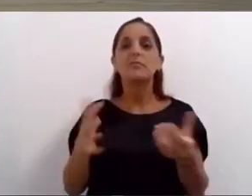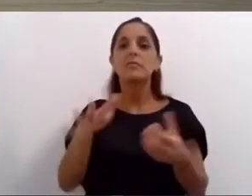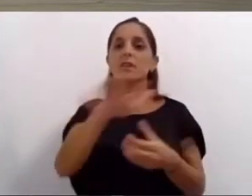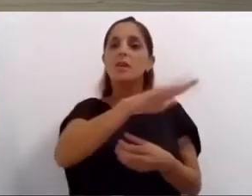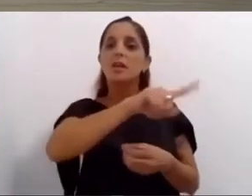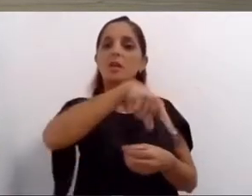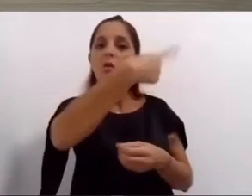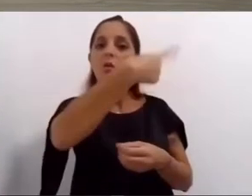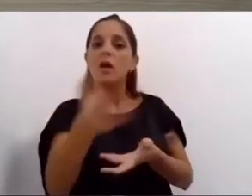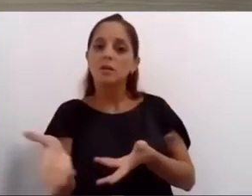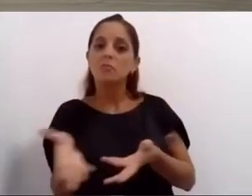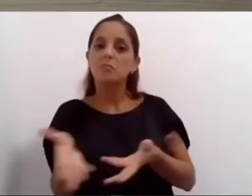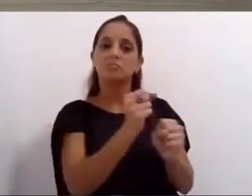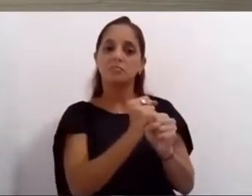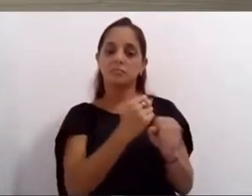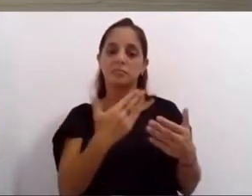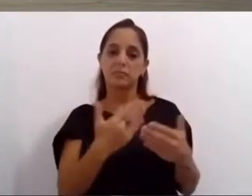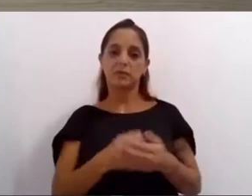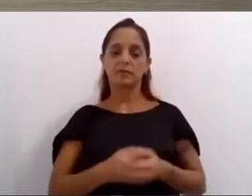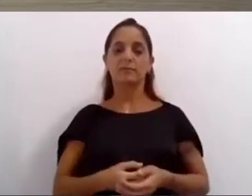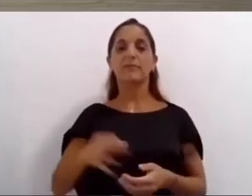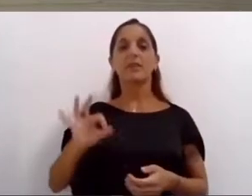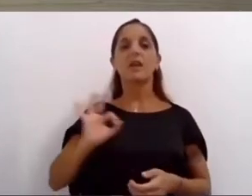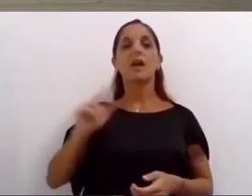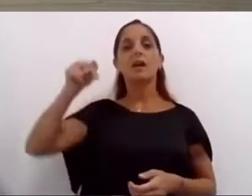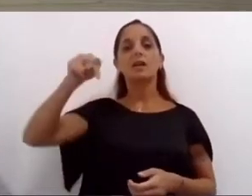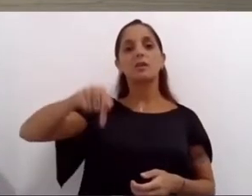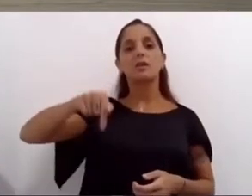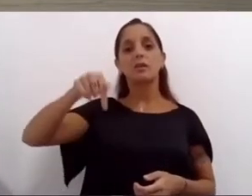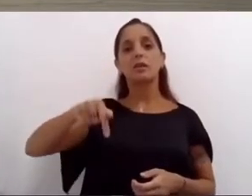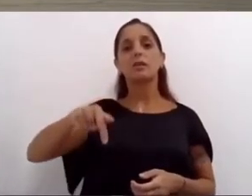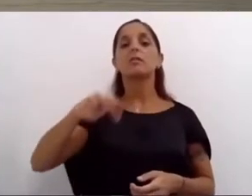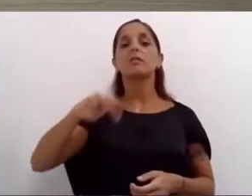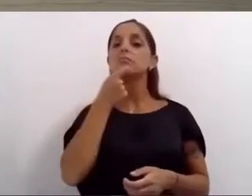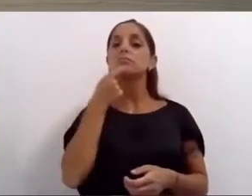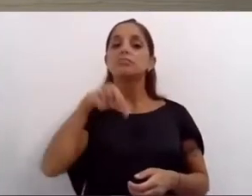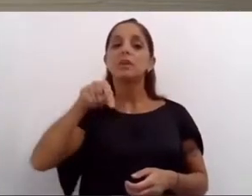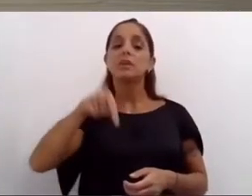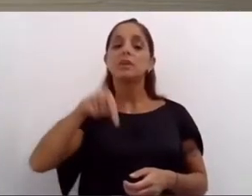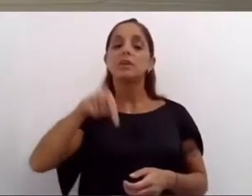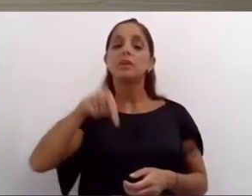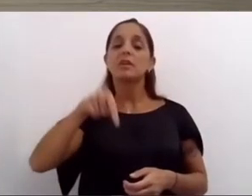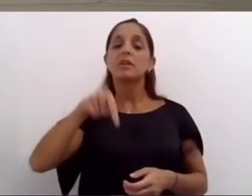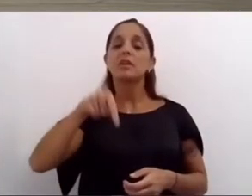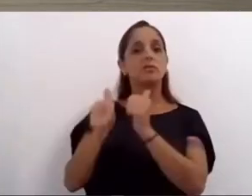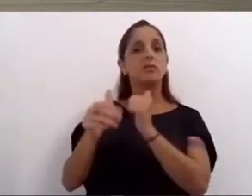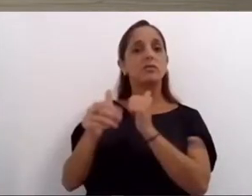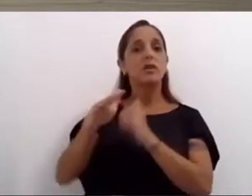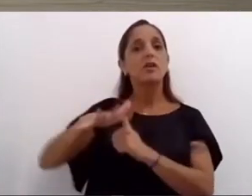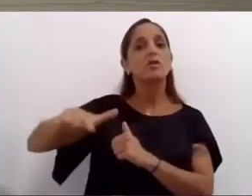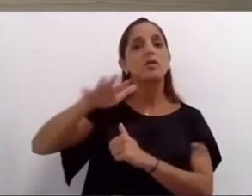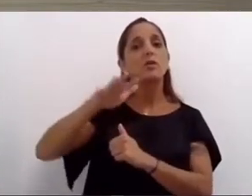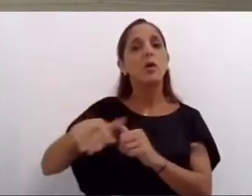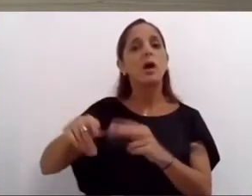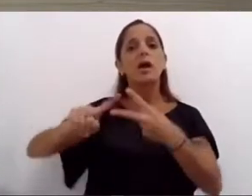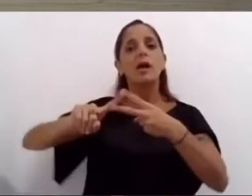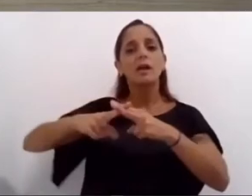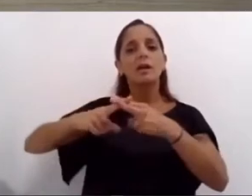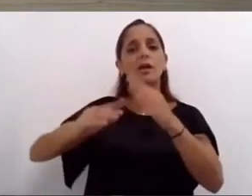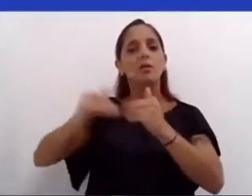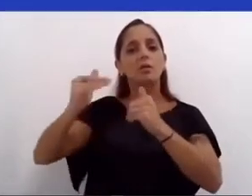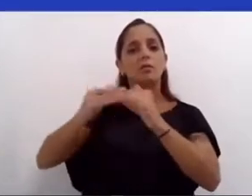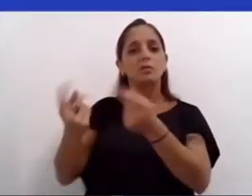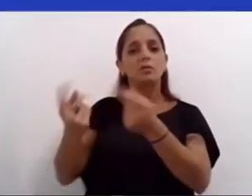este año vamos a comenzar a trabajar en el banco de materiales de Rosario una iniciativa del concejal FIATI que en base a la economía